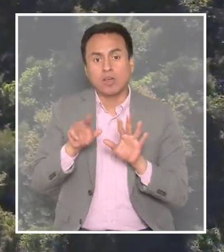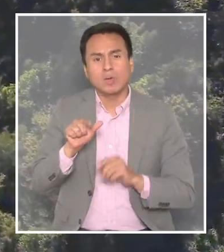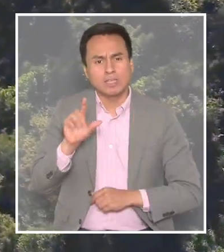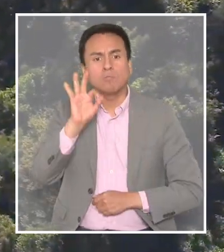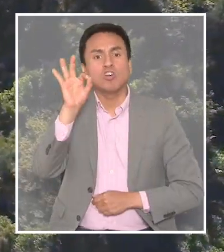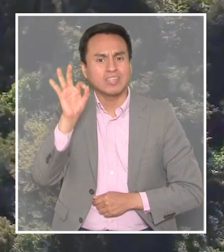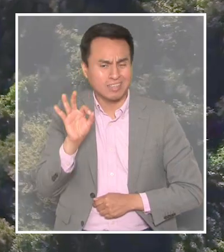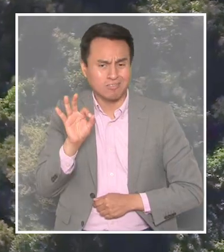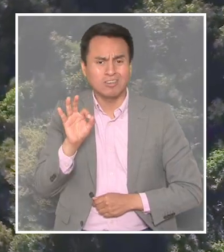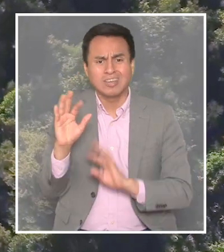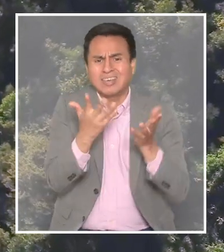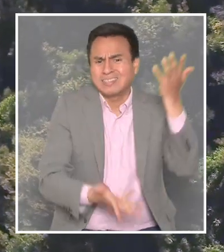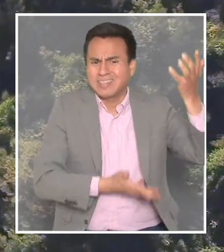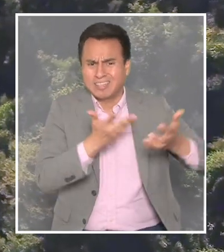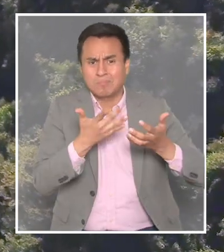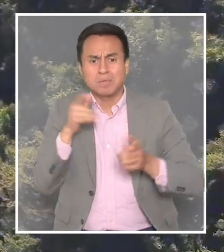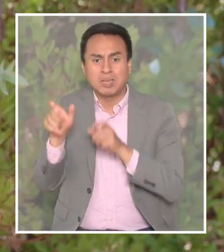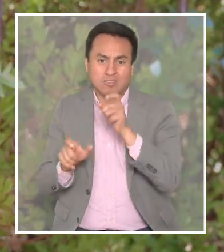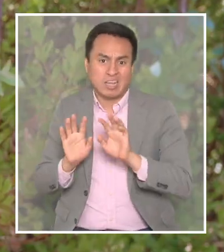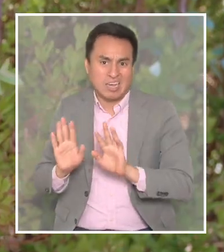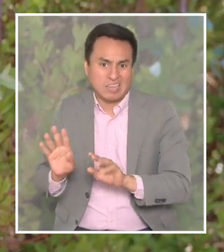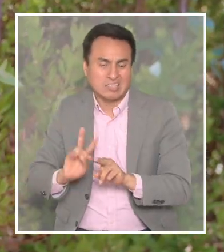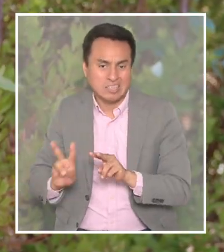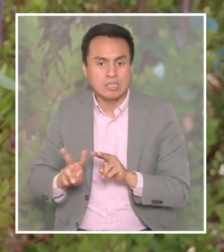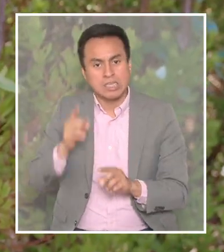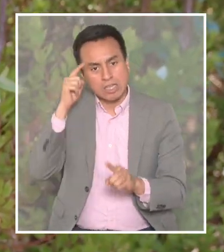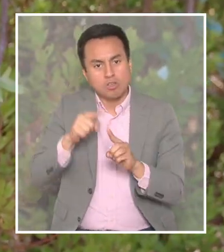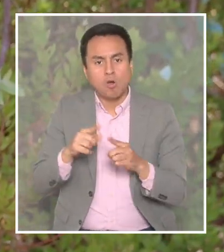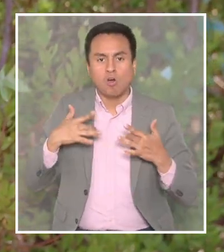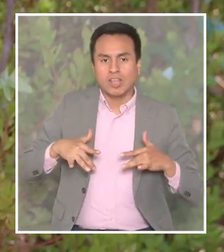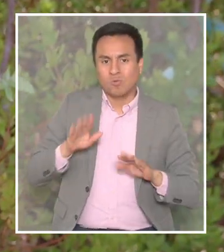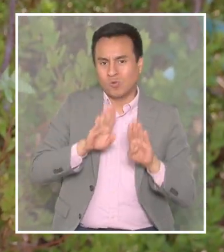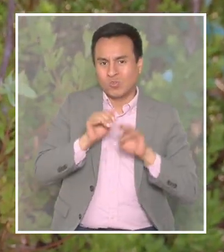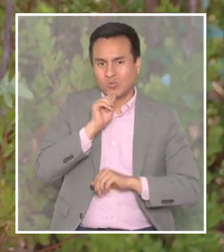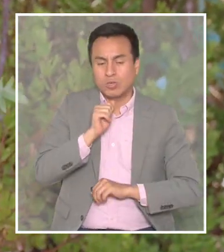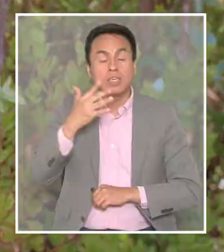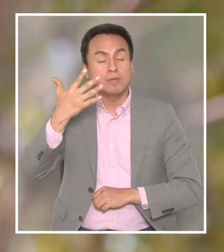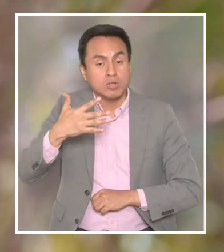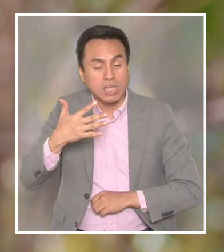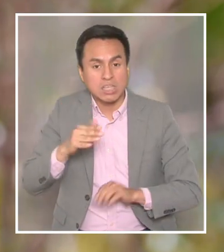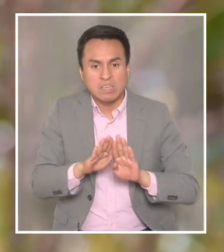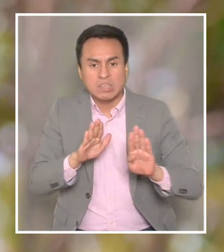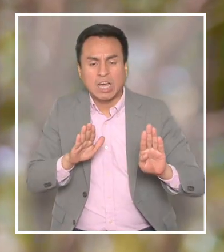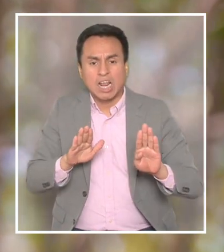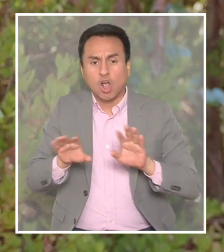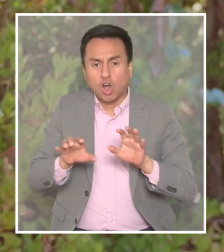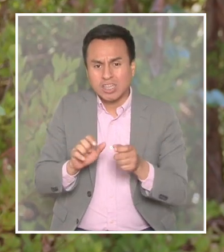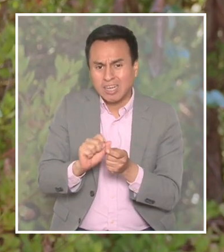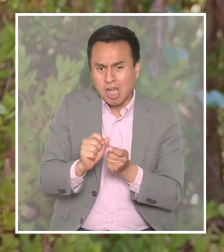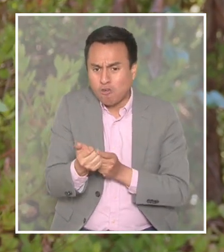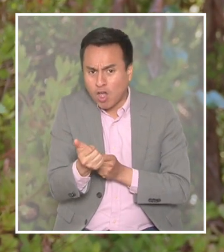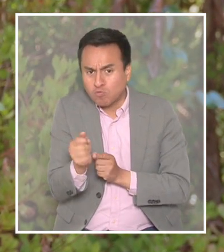En nuestro país, más del 99,7% de los incendios forestales son generados por las personas, ya sea por intenciones o por descuido. Por eso es importante